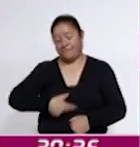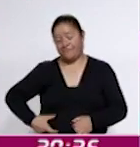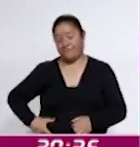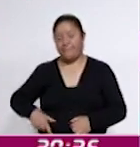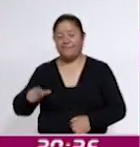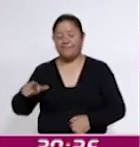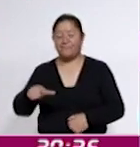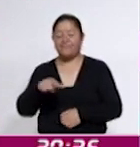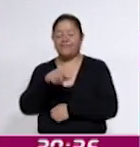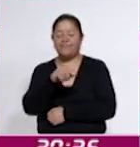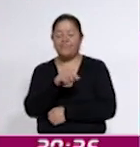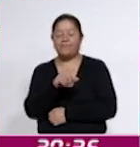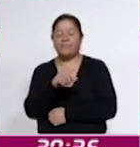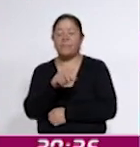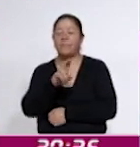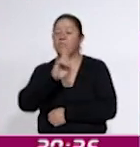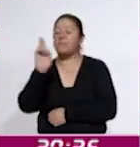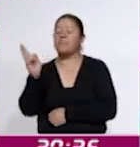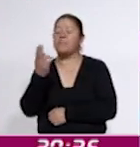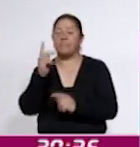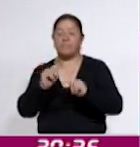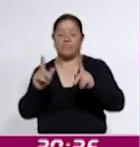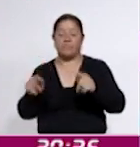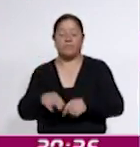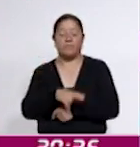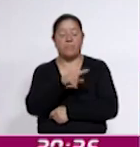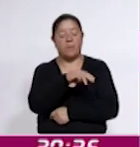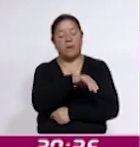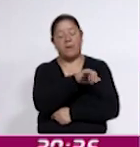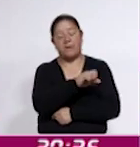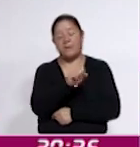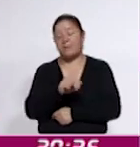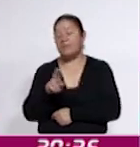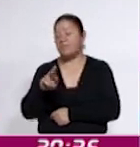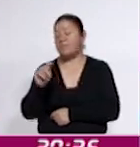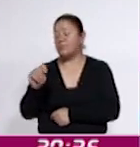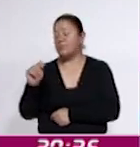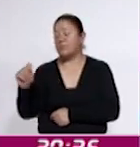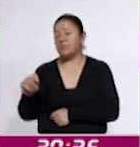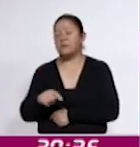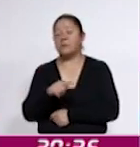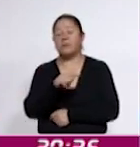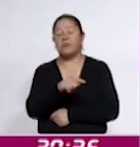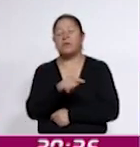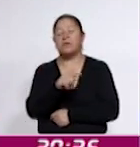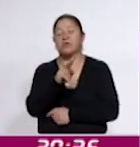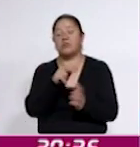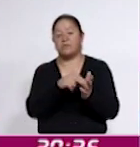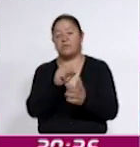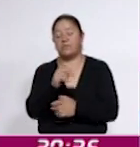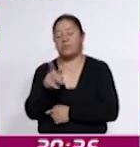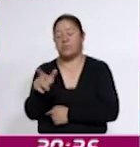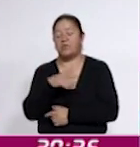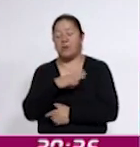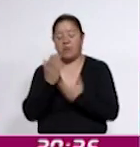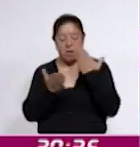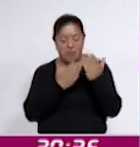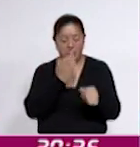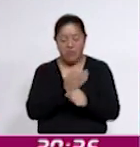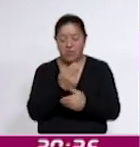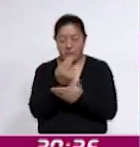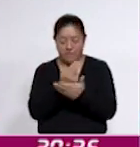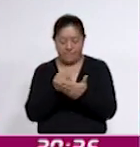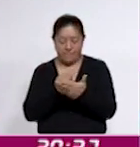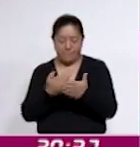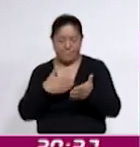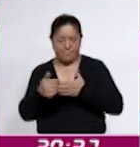Zoe Isaura Costa González fue coronada como Miss UTT 2024. Ella es estudiante de diseño y moda industrial